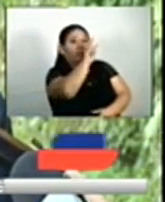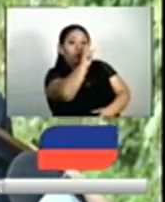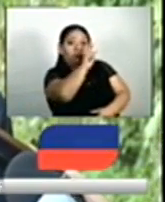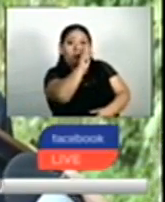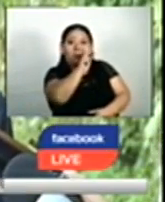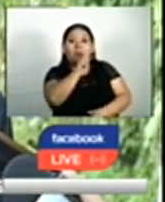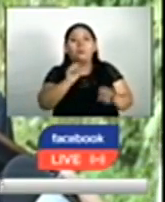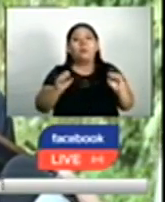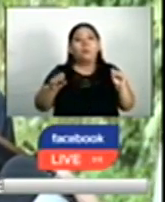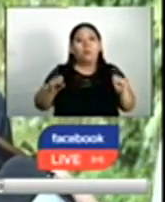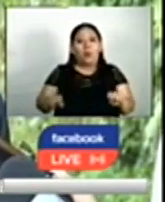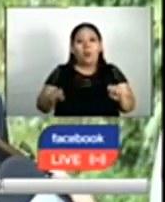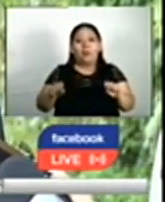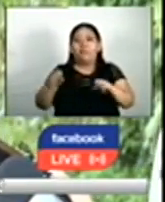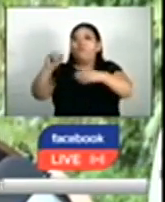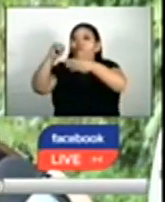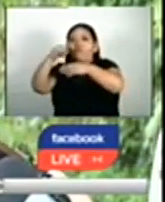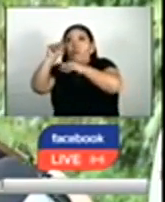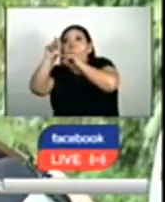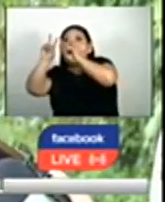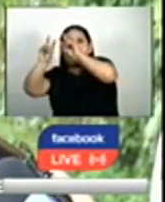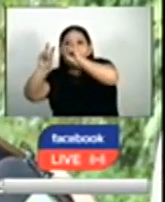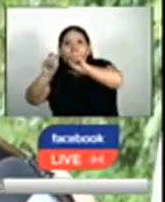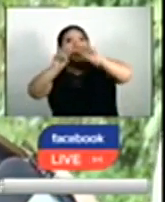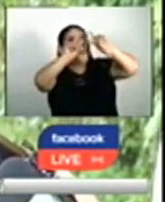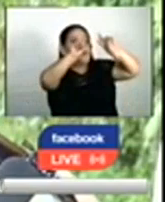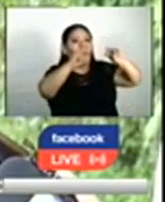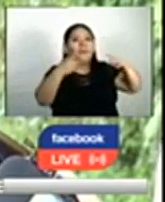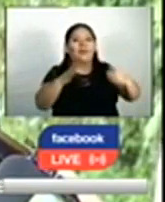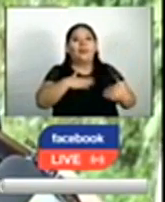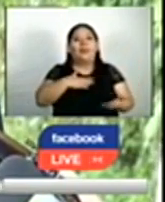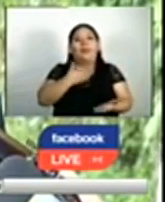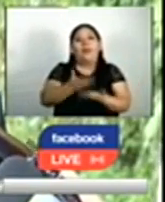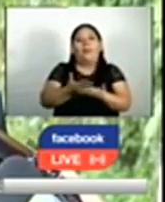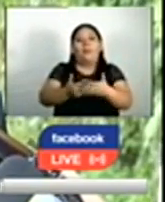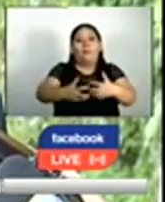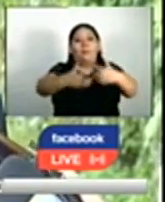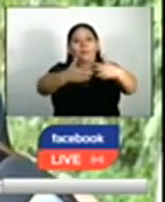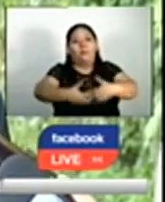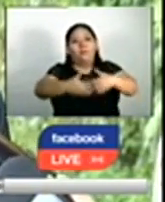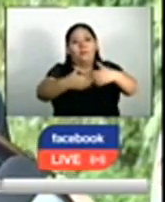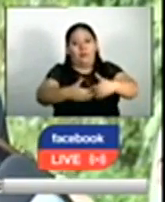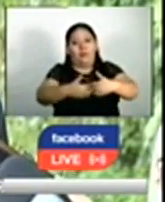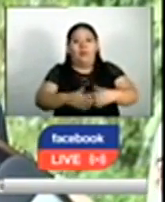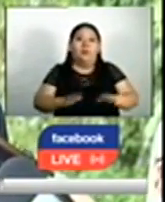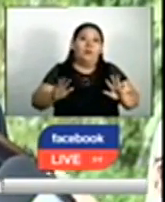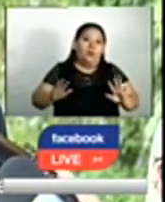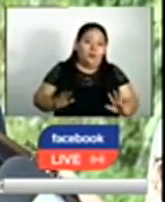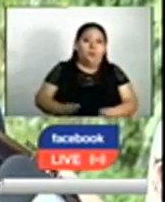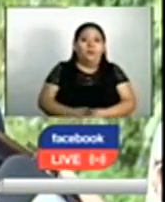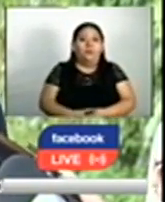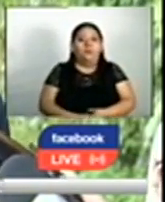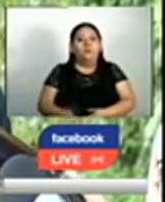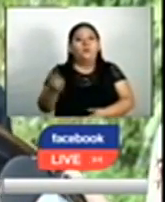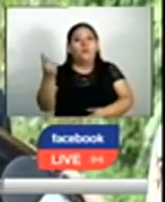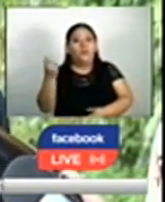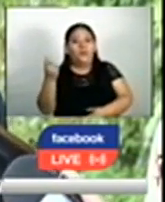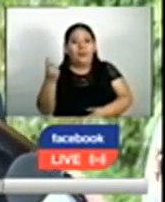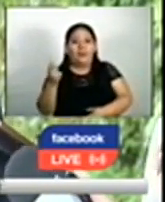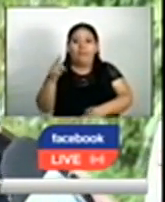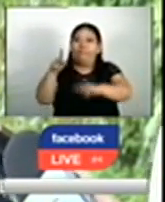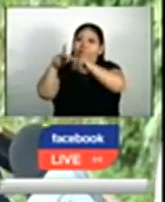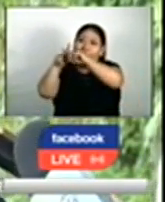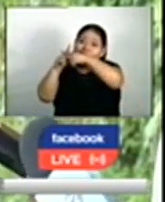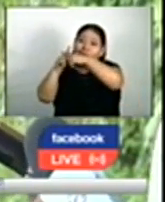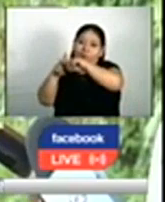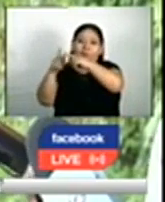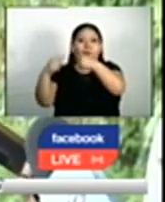programación o la ingeniería o el estudio que había presentado la empresa. Ahora bien, eso todavía se continúa revisando